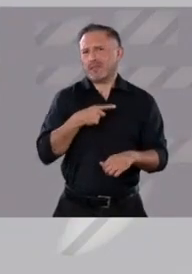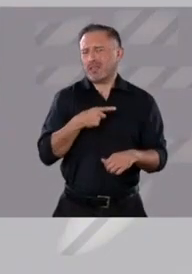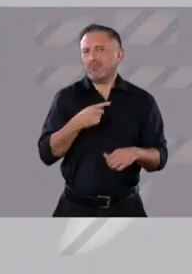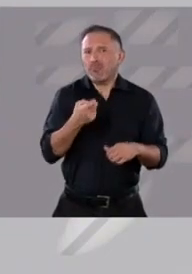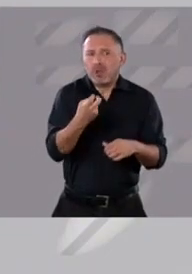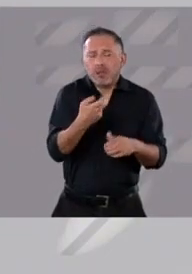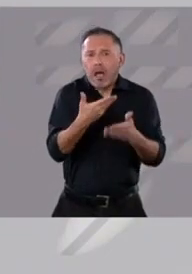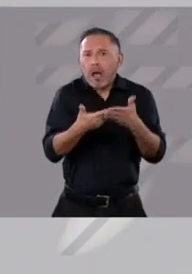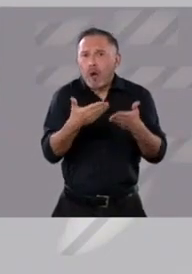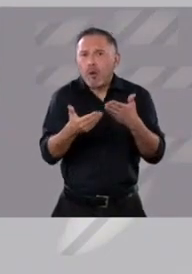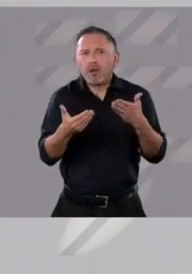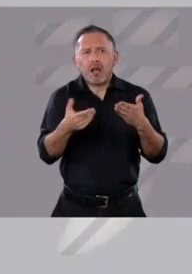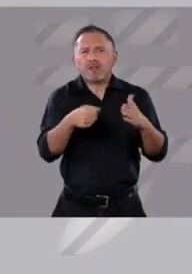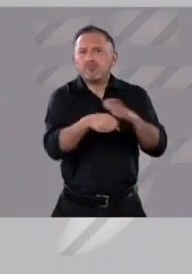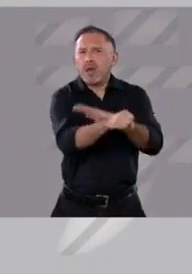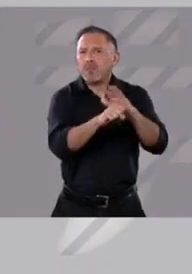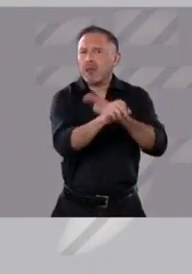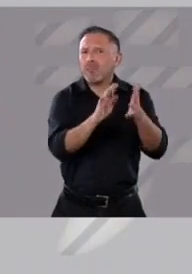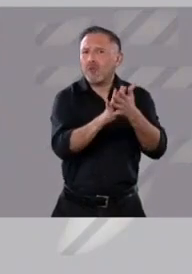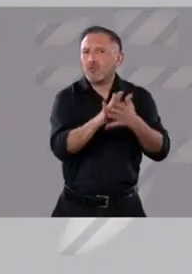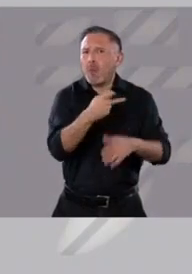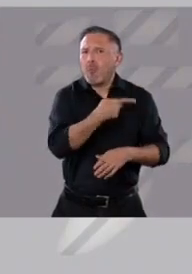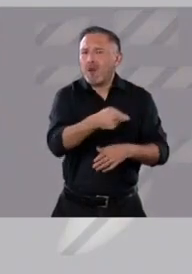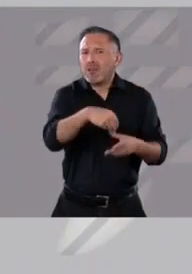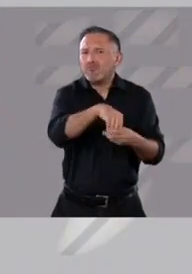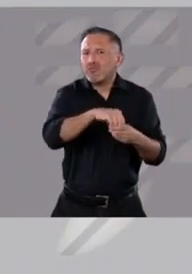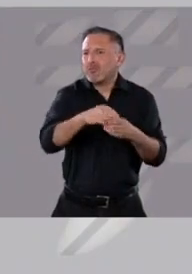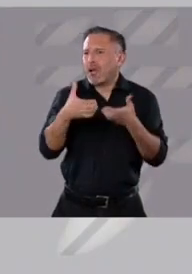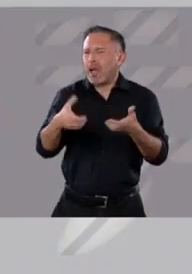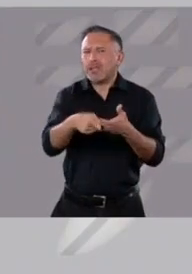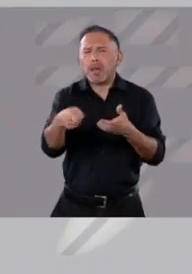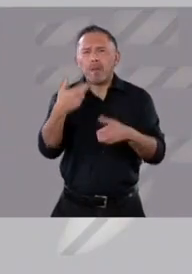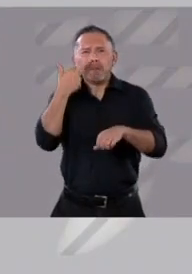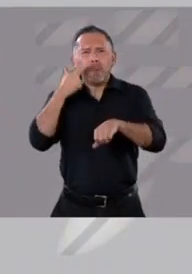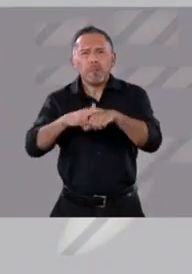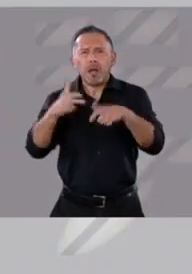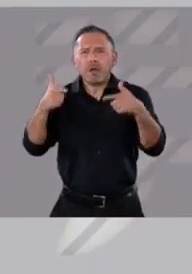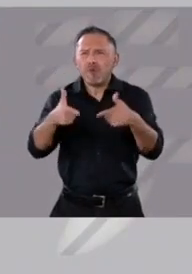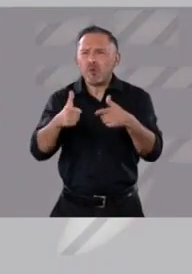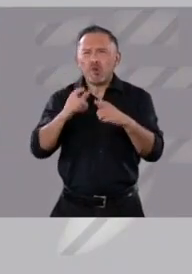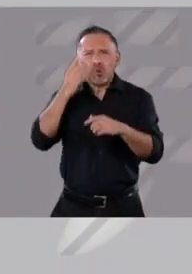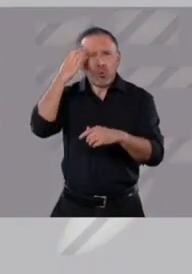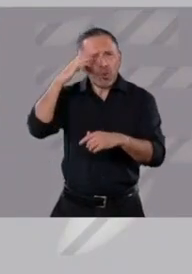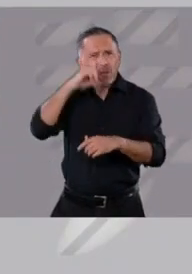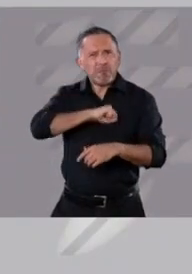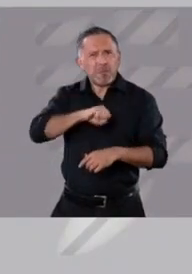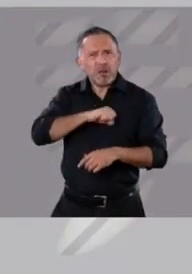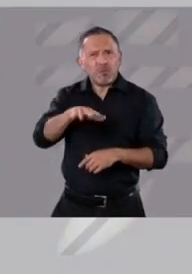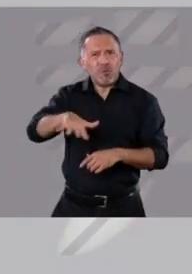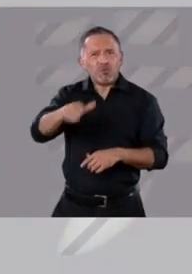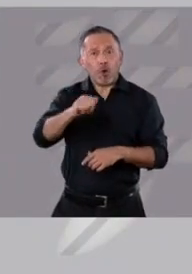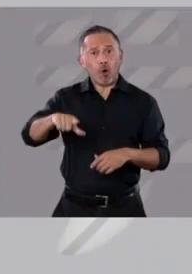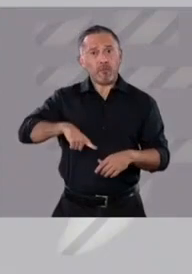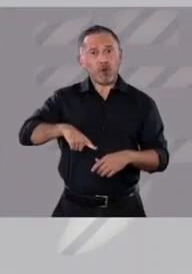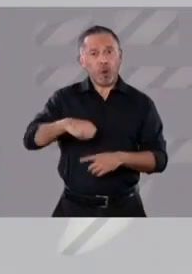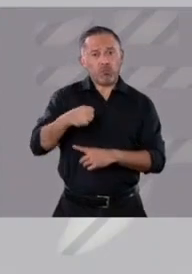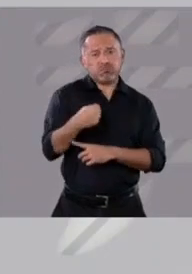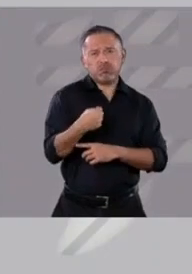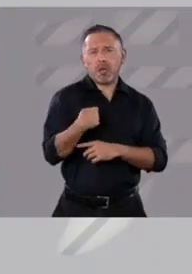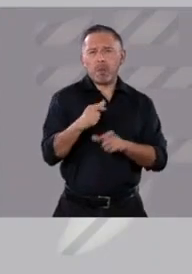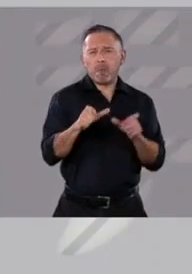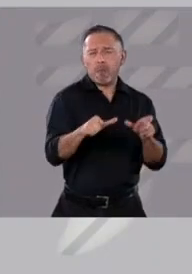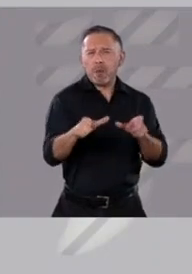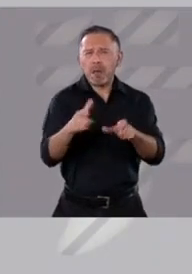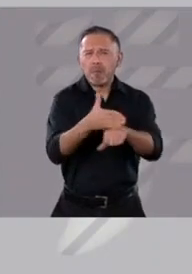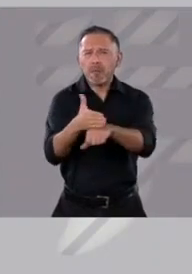calles están llenas de delincuentes. La fuerza del Estado no debe de ser utilizada para un tema que ninguna se atreva a mencionar, para